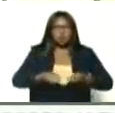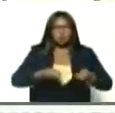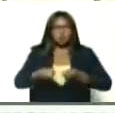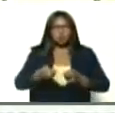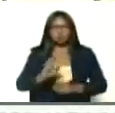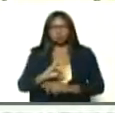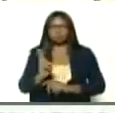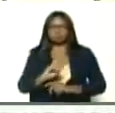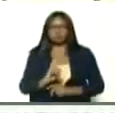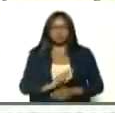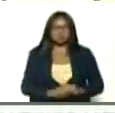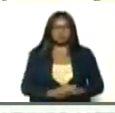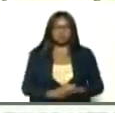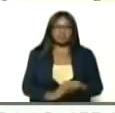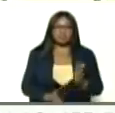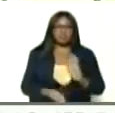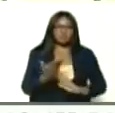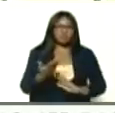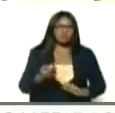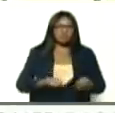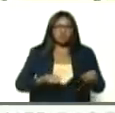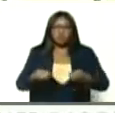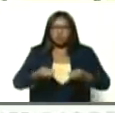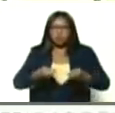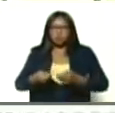muy importante control,